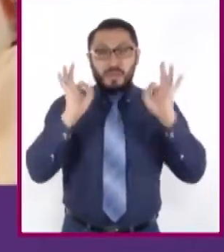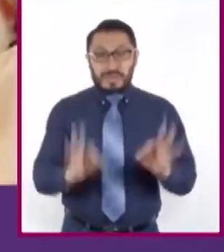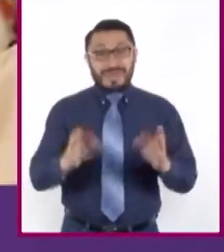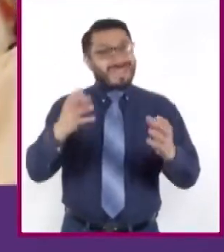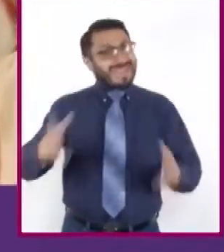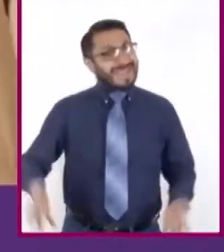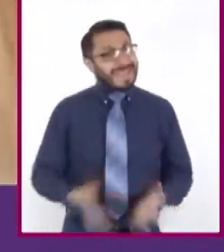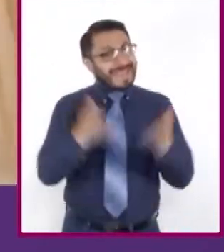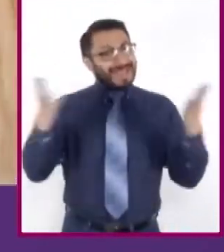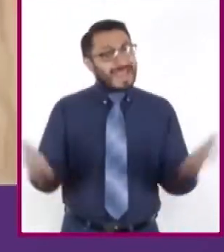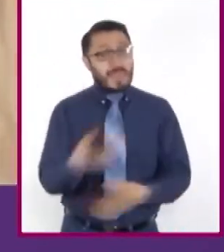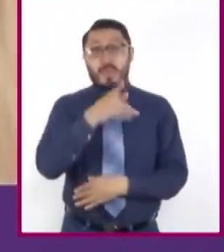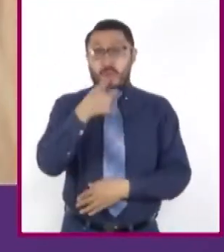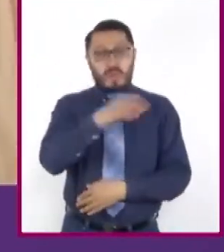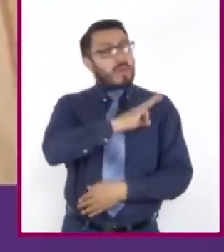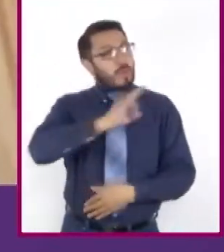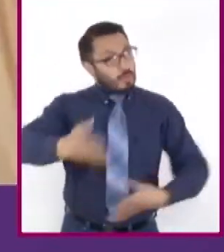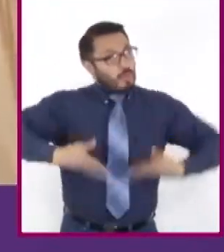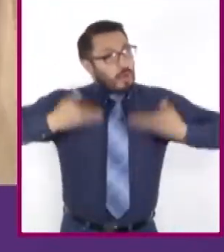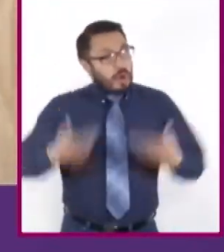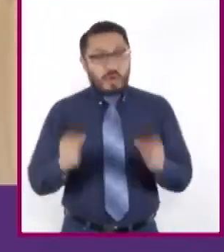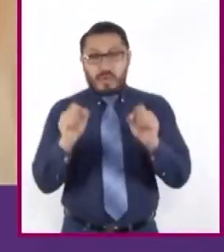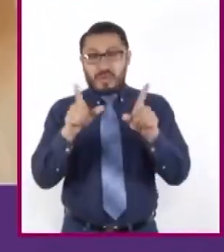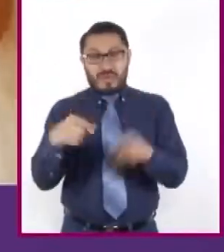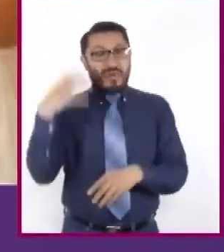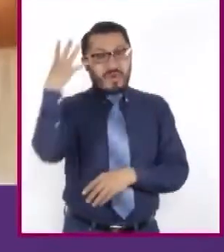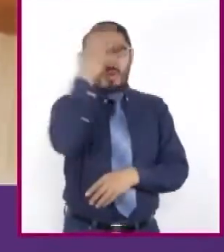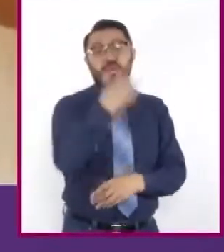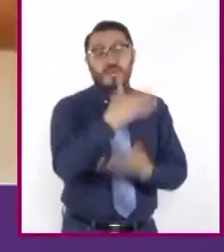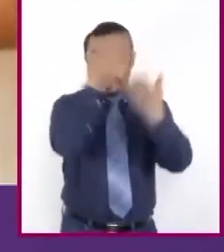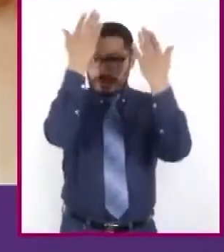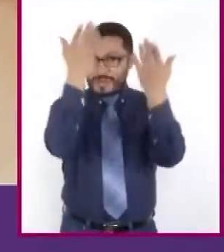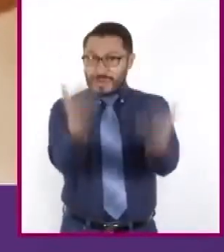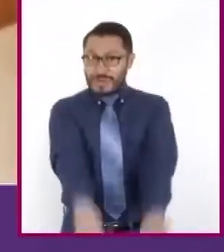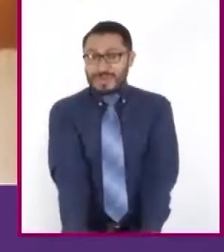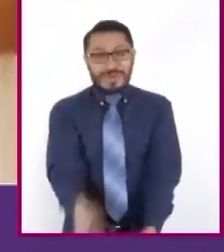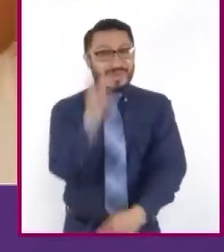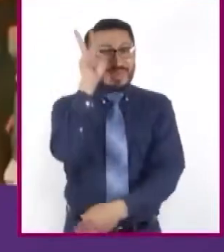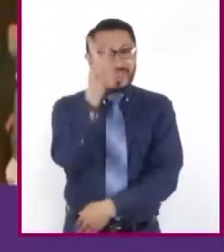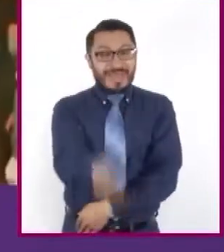ganas! ¡Eso es maravillosa! ¡Eso es maravillosa! ¡Eso